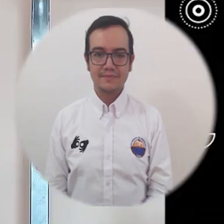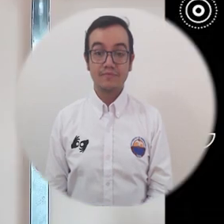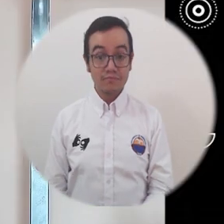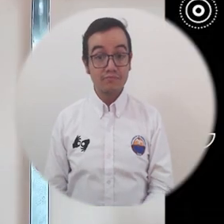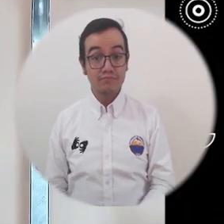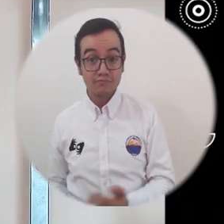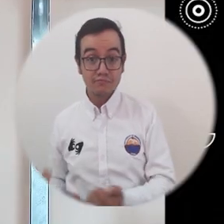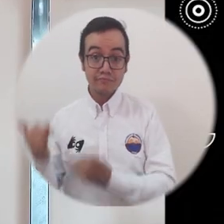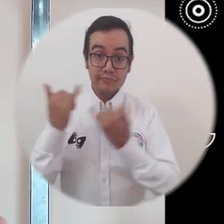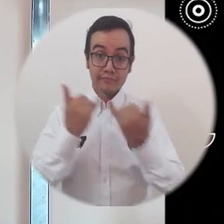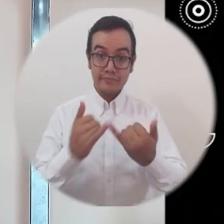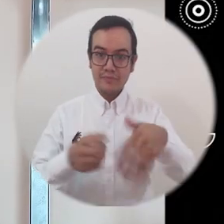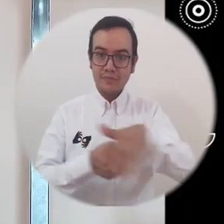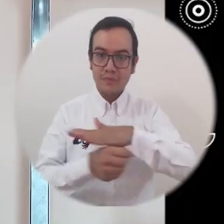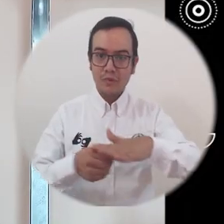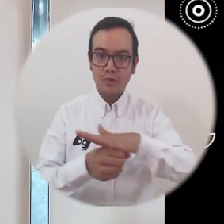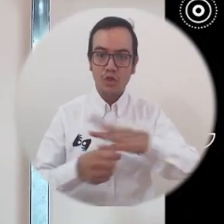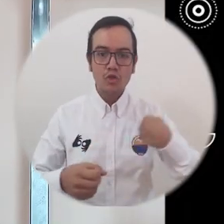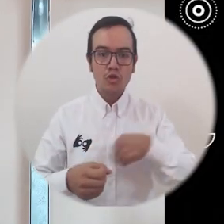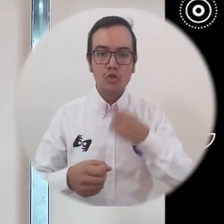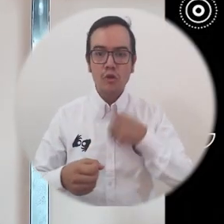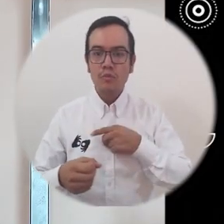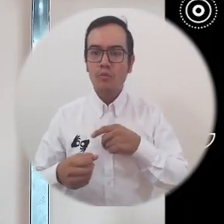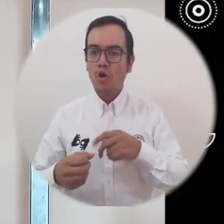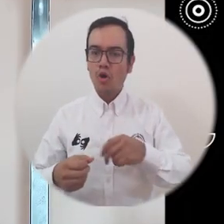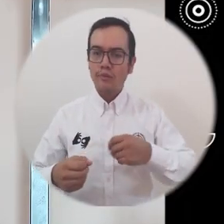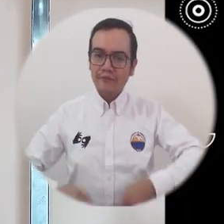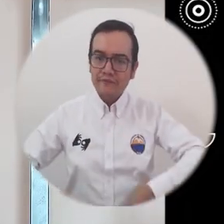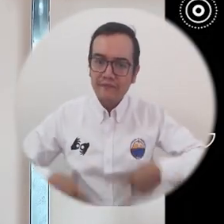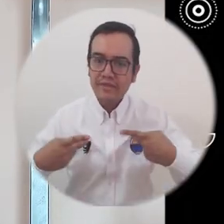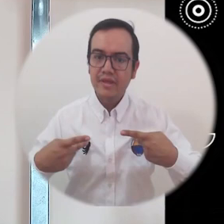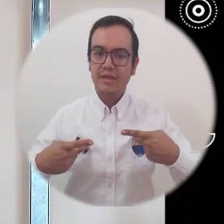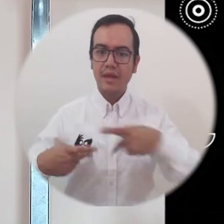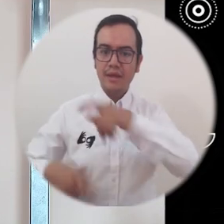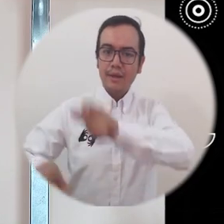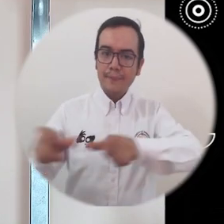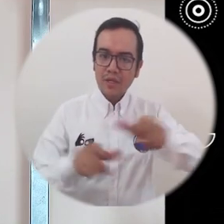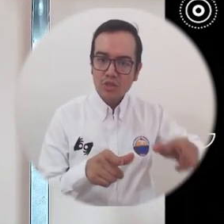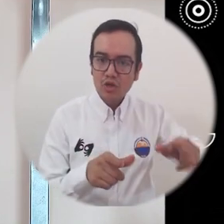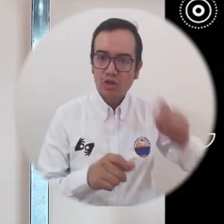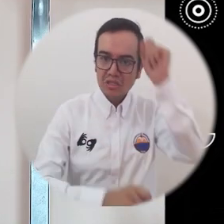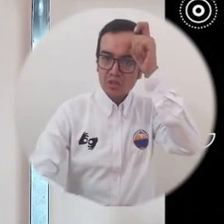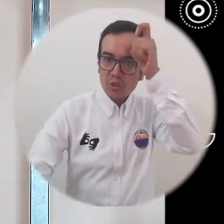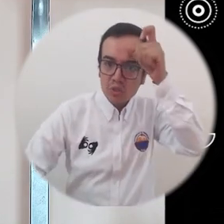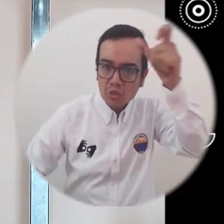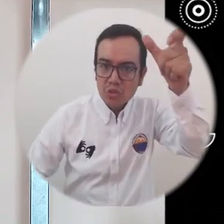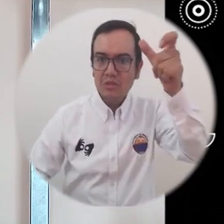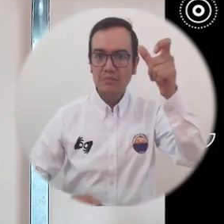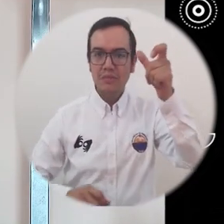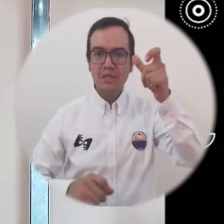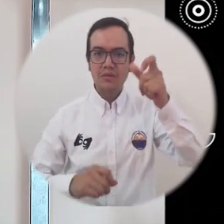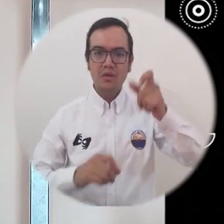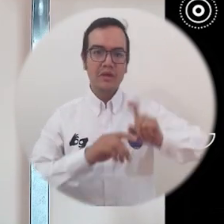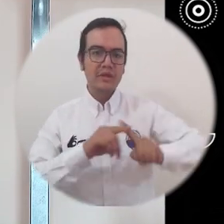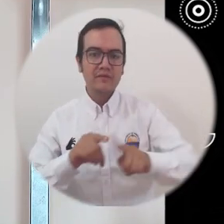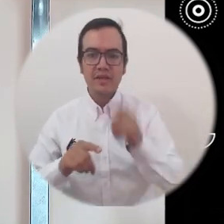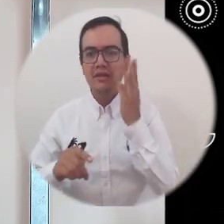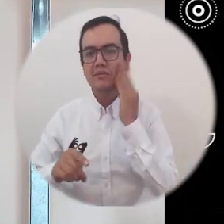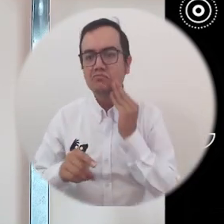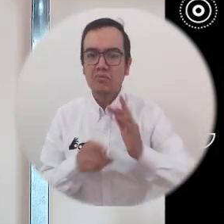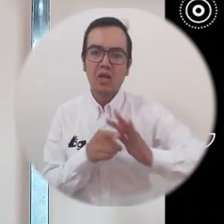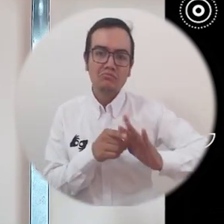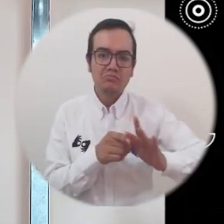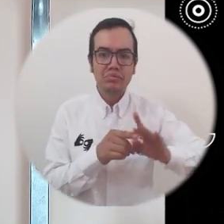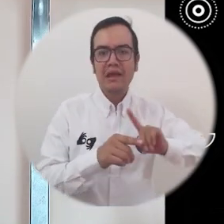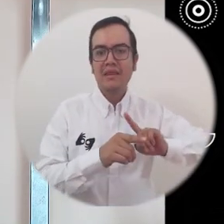En estos tiempos, la manera en que nos relacionamos con la vida, las personas, el conocimiento, la cultura y demás prácticas, está